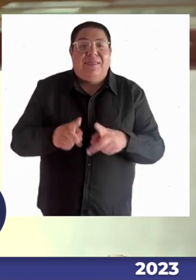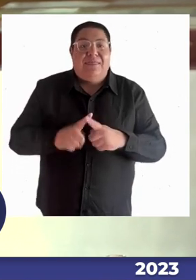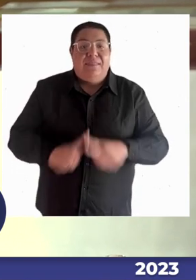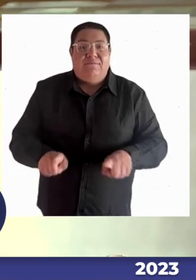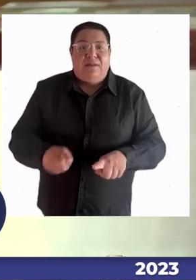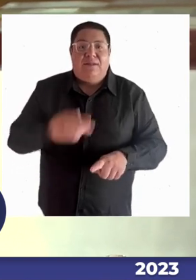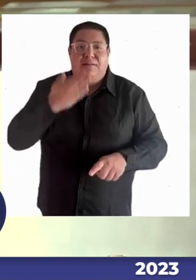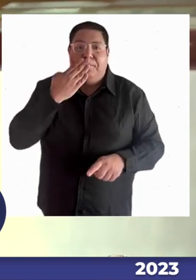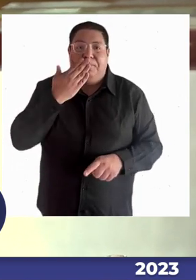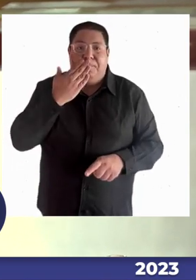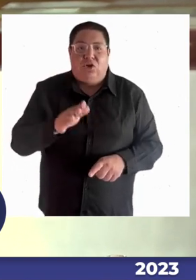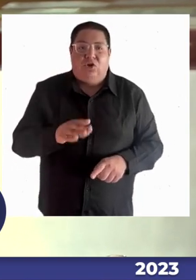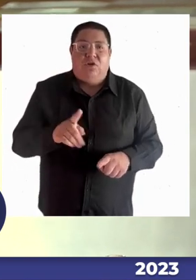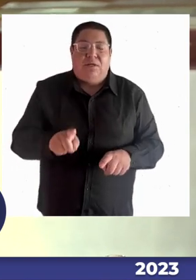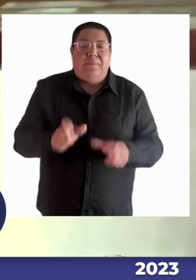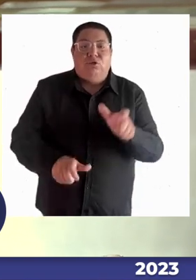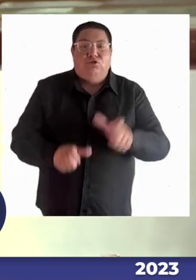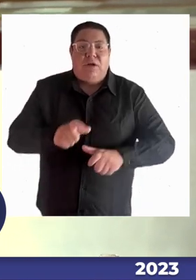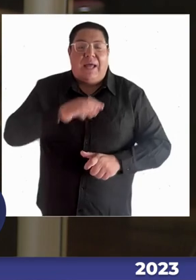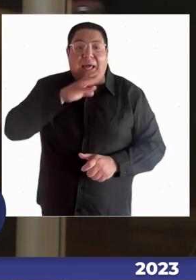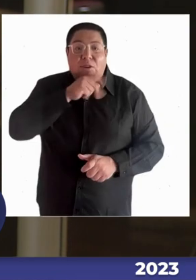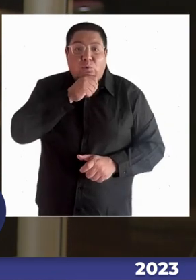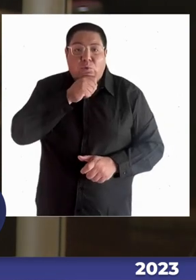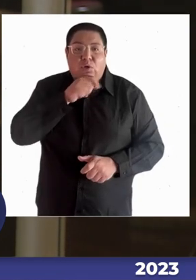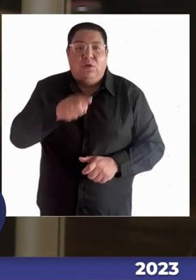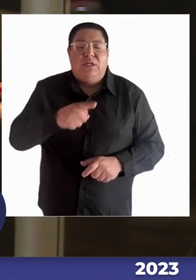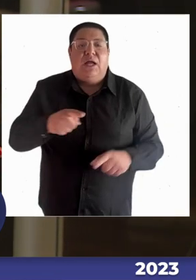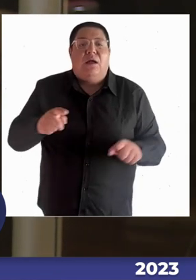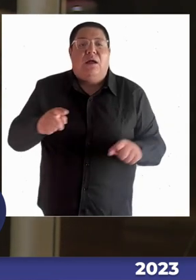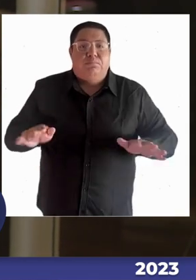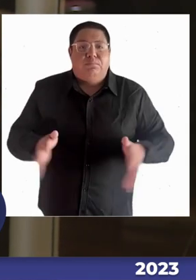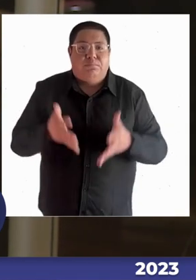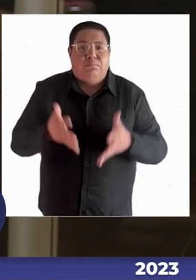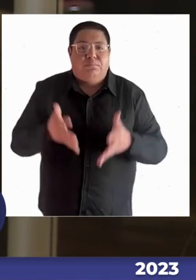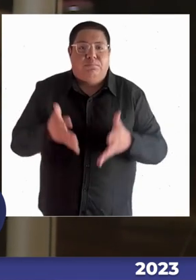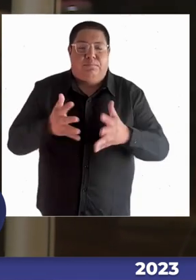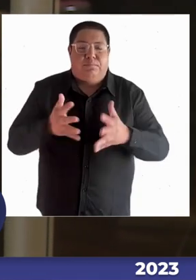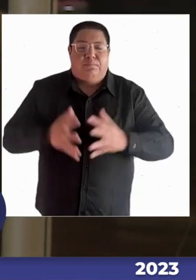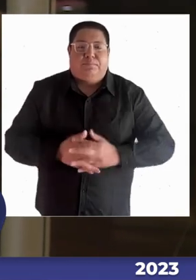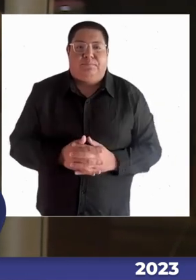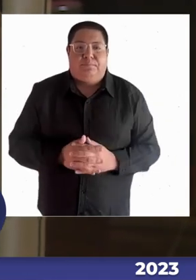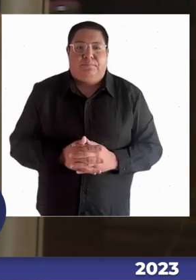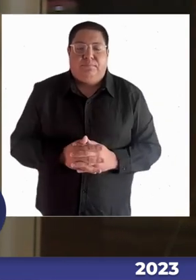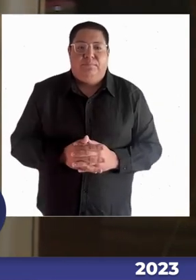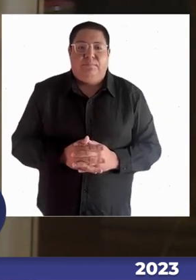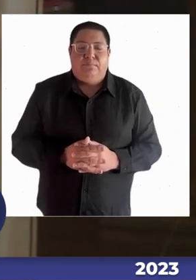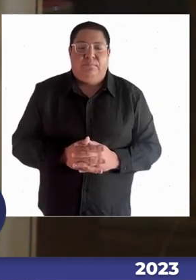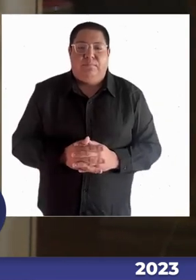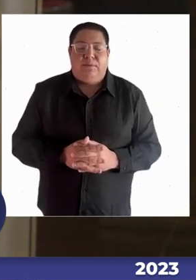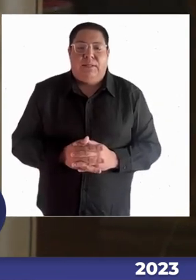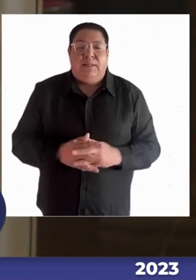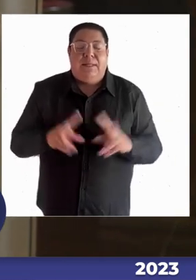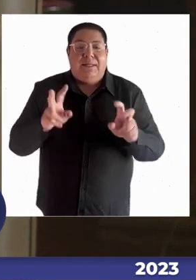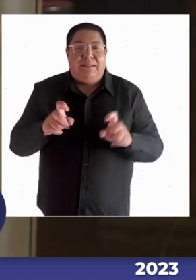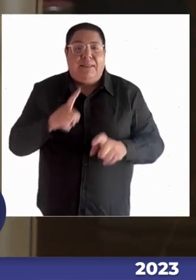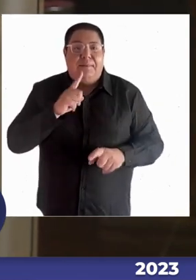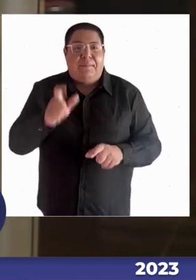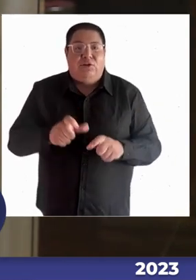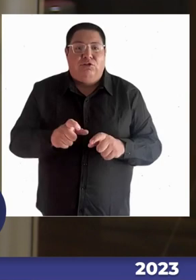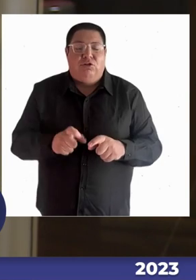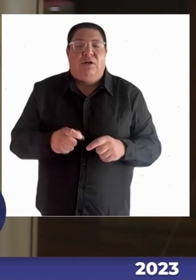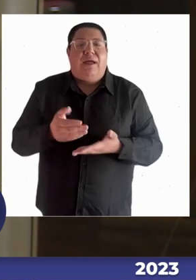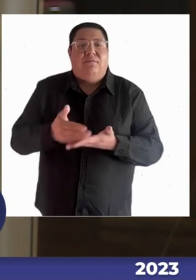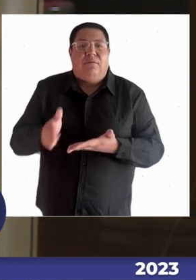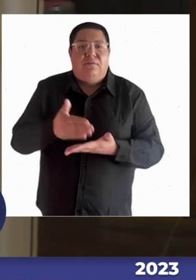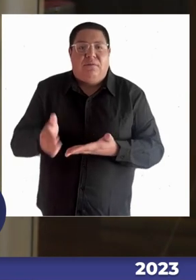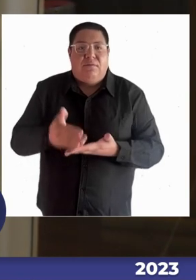empezar a eliminar. Bueno, básicamente es lo que nos invitan. Te voy dar la palabra, porque además te quiero dejar una pregunta, que el senador